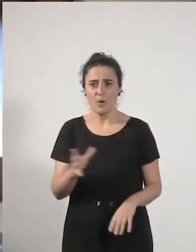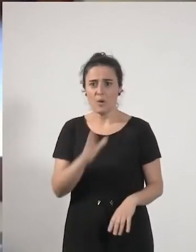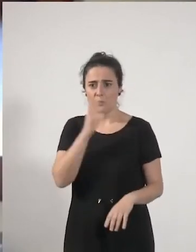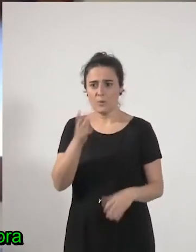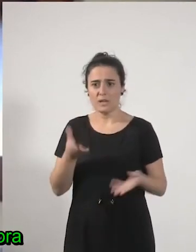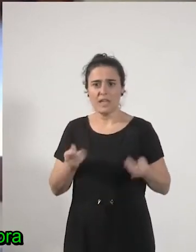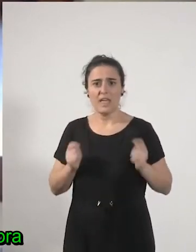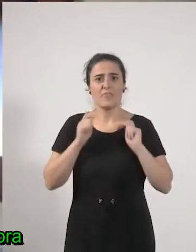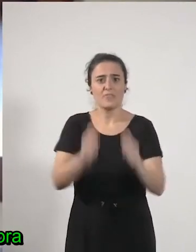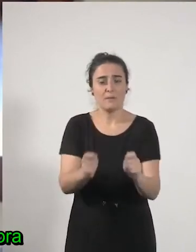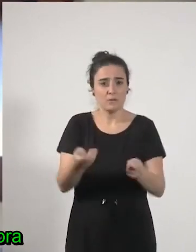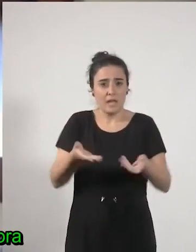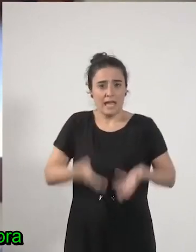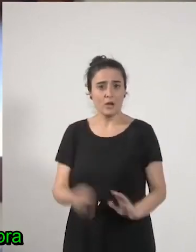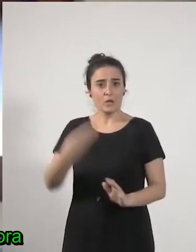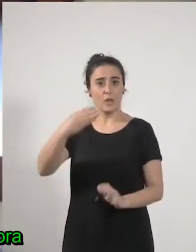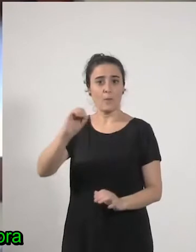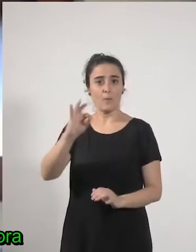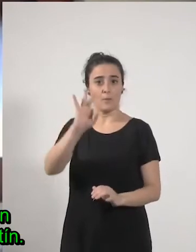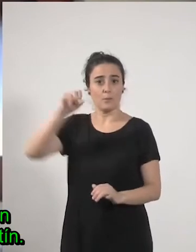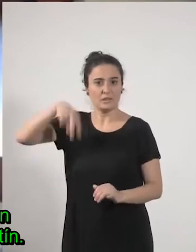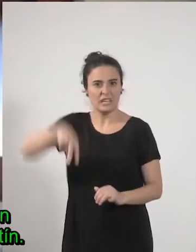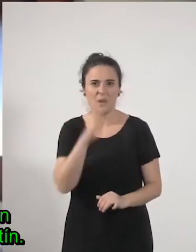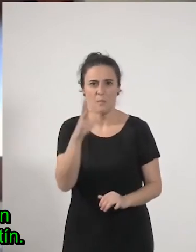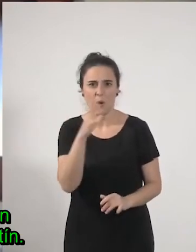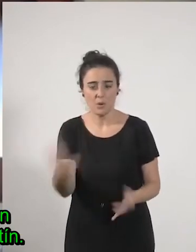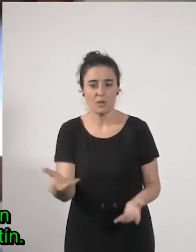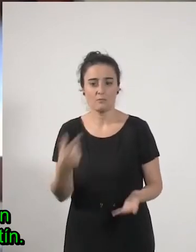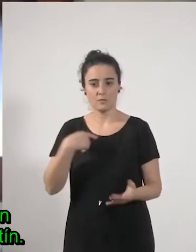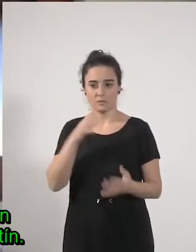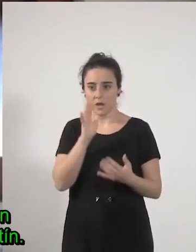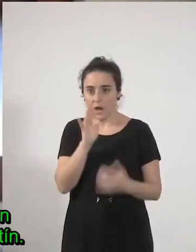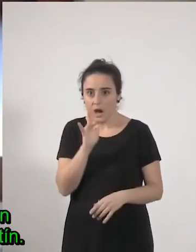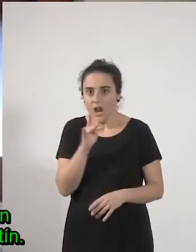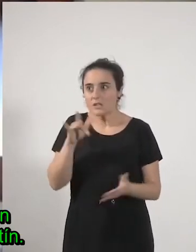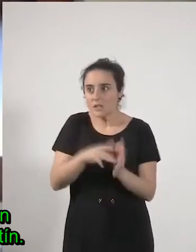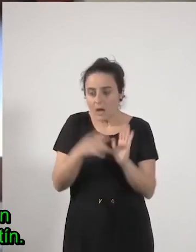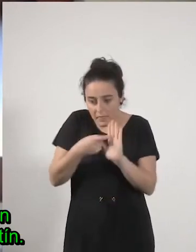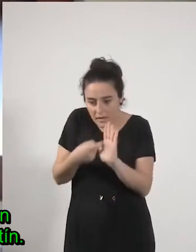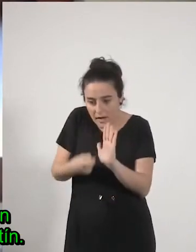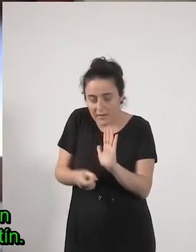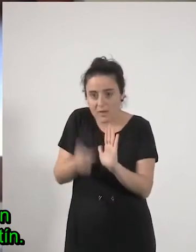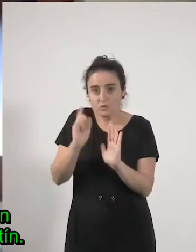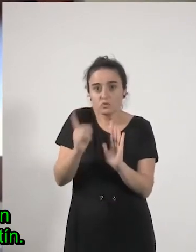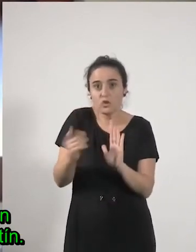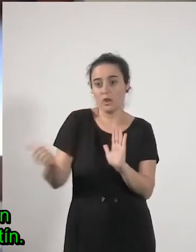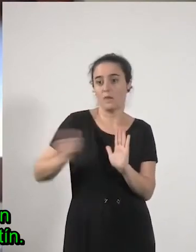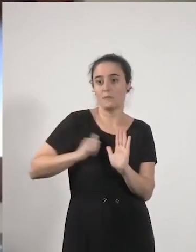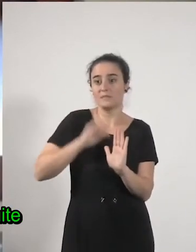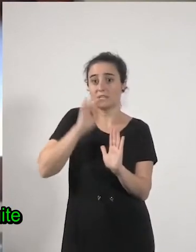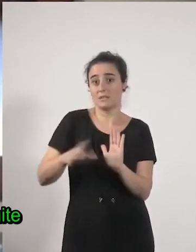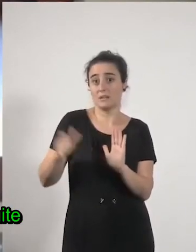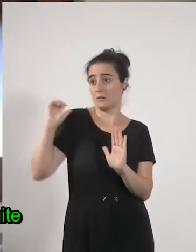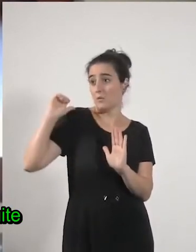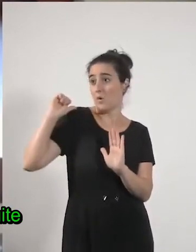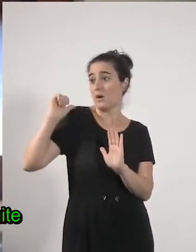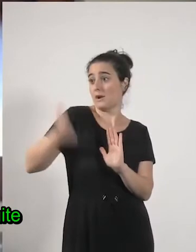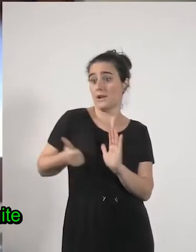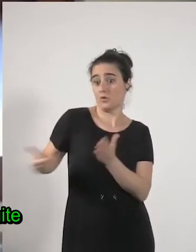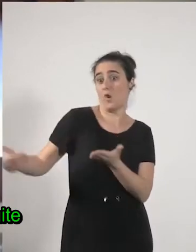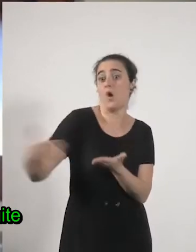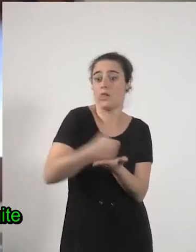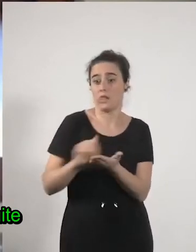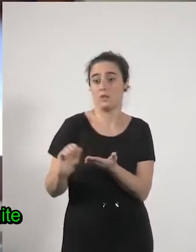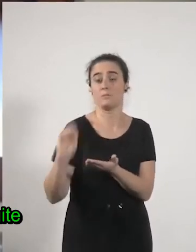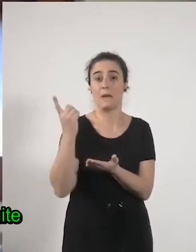Botín pero vamos a ver si lo que hay ahora es precisamente una desgrabación que solo beneficia a los hijos de Botín lo que queremos es